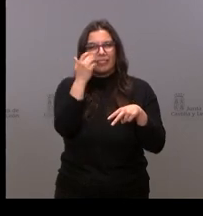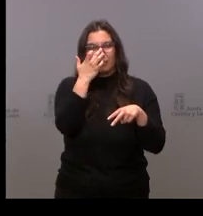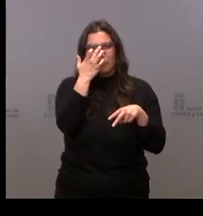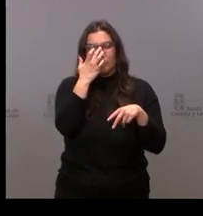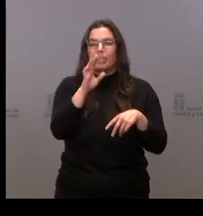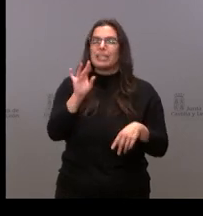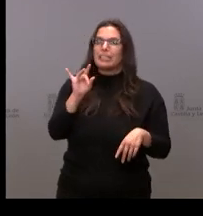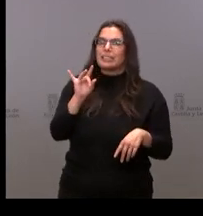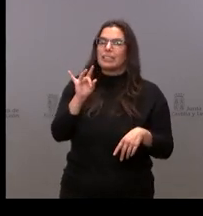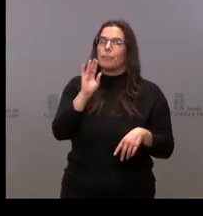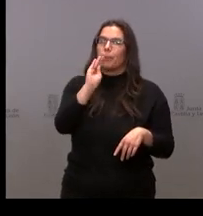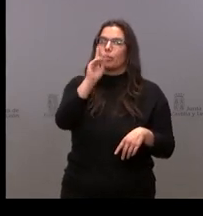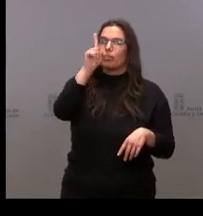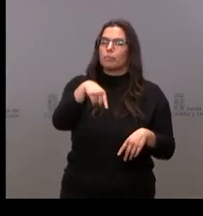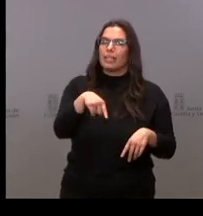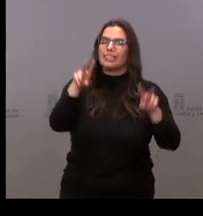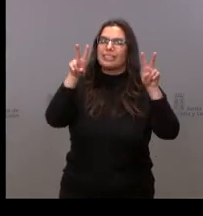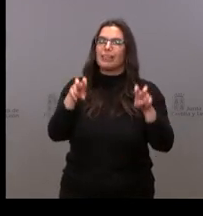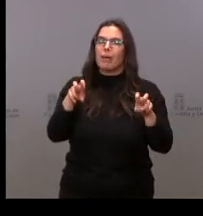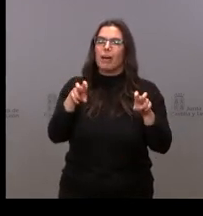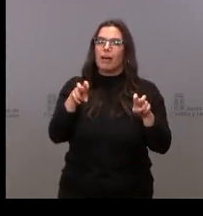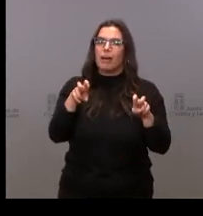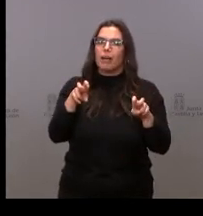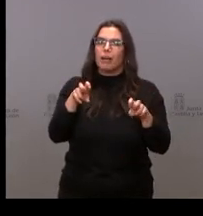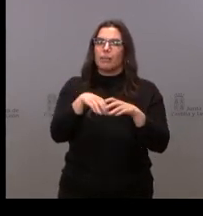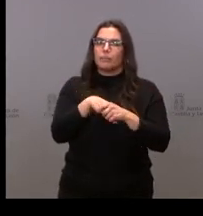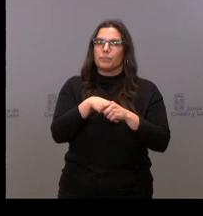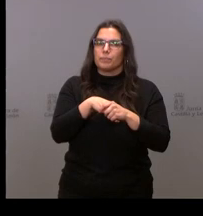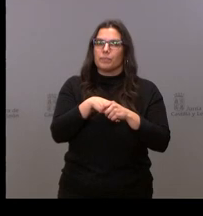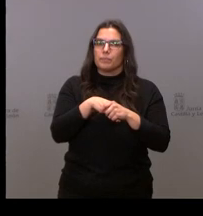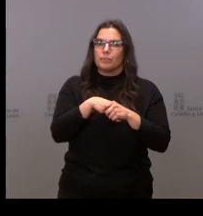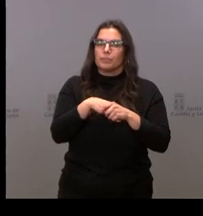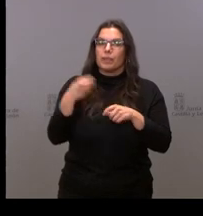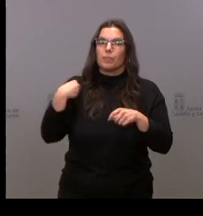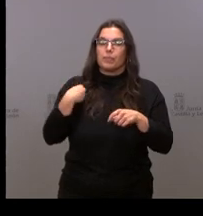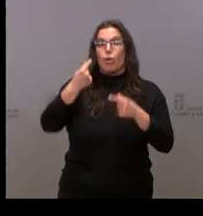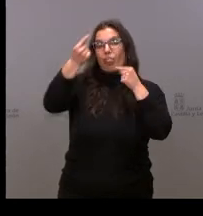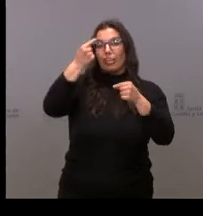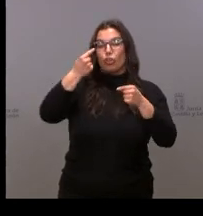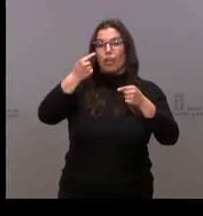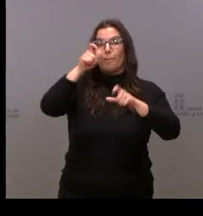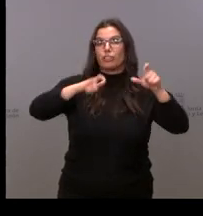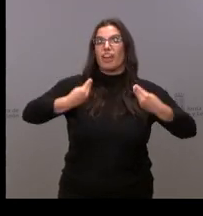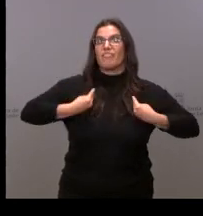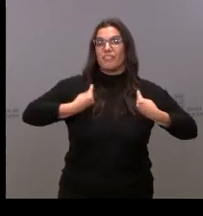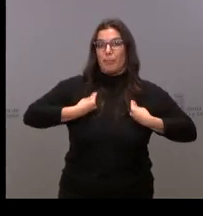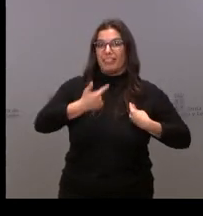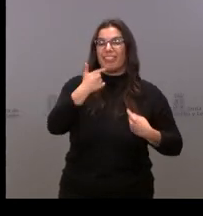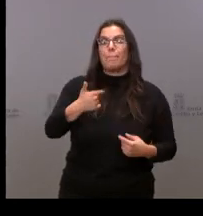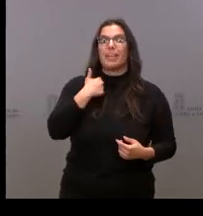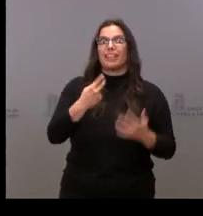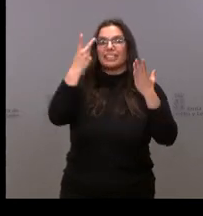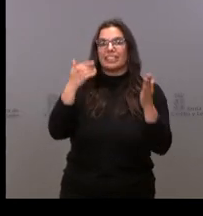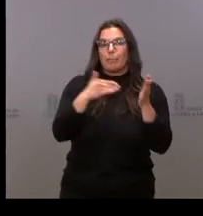Sí, le había preguntado también por el tema de los datos de población residente que han salido y que arrojan una pérdida de más de 7.000 habitantes para